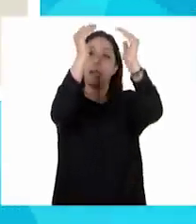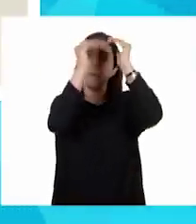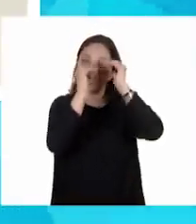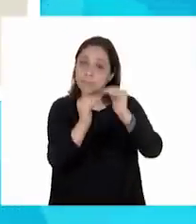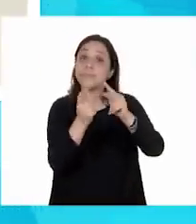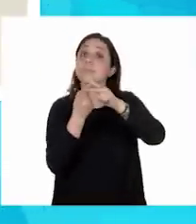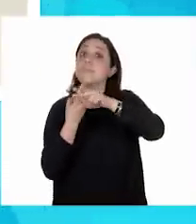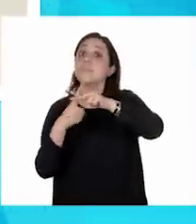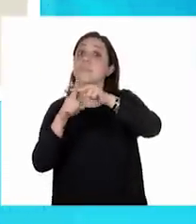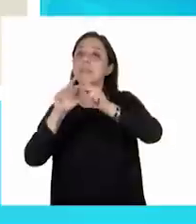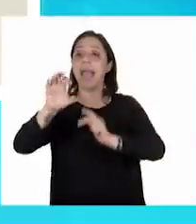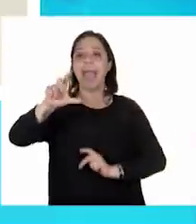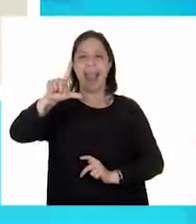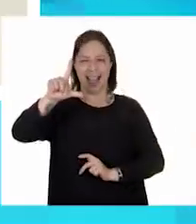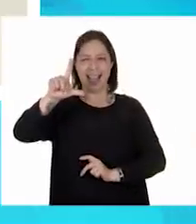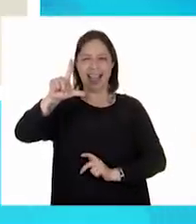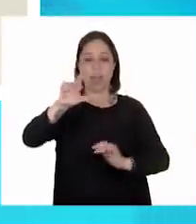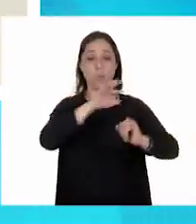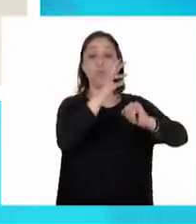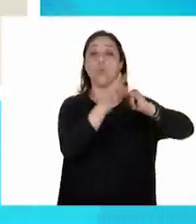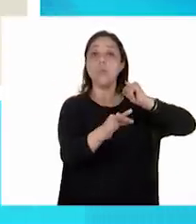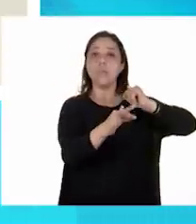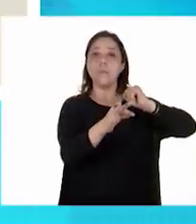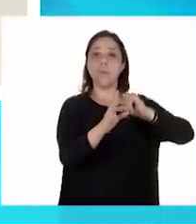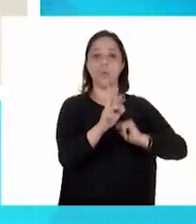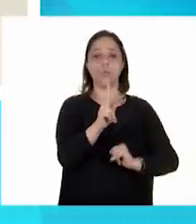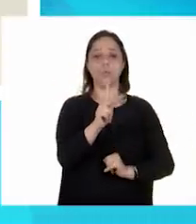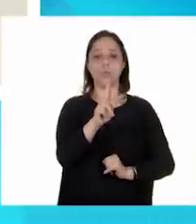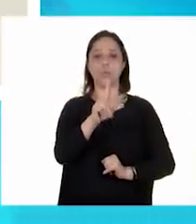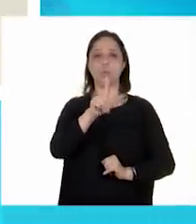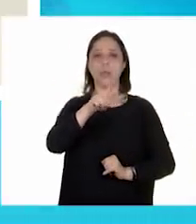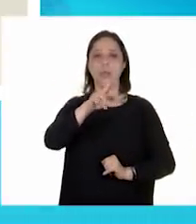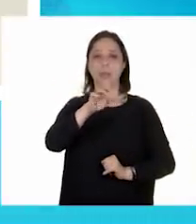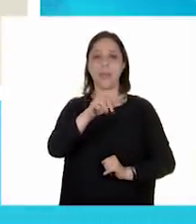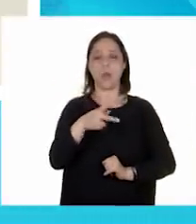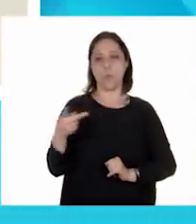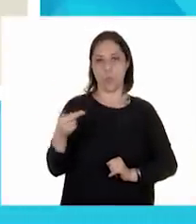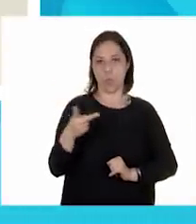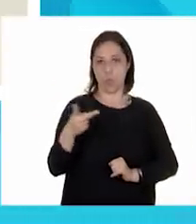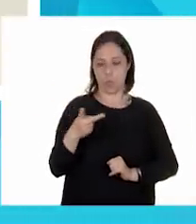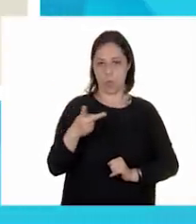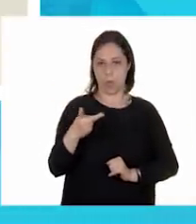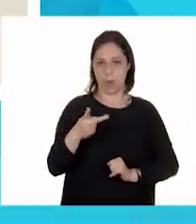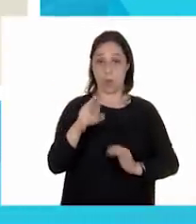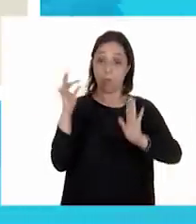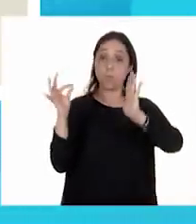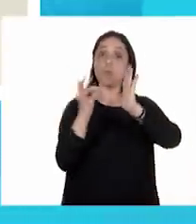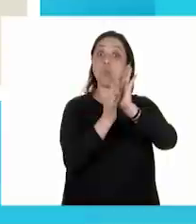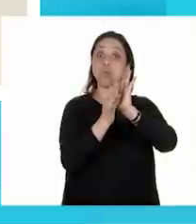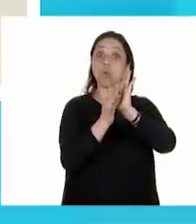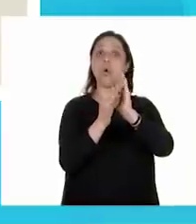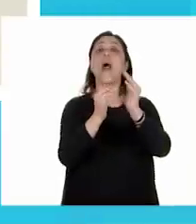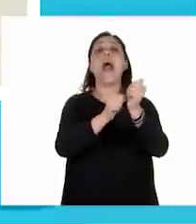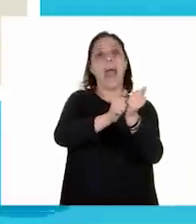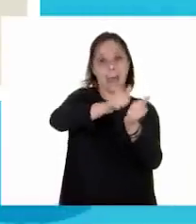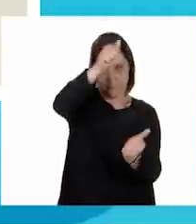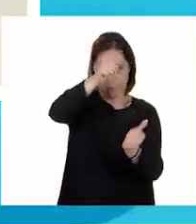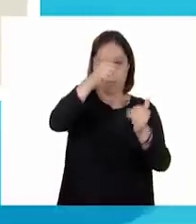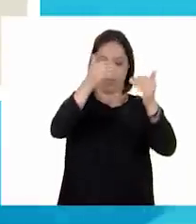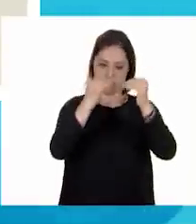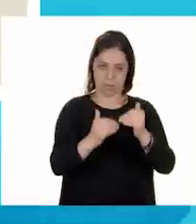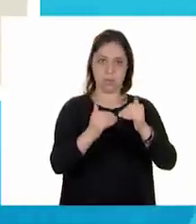palabra... El. ¿Y termina con la palabra? Pulquero. ¿Y tiene punto y? Aparte. Excelente. ¿El tercer